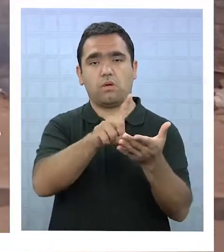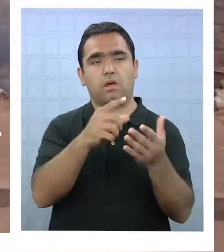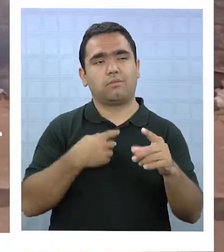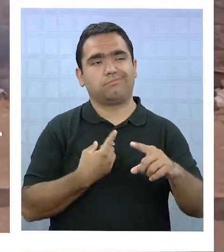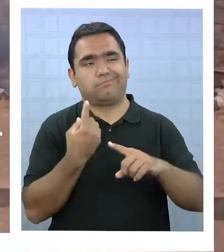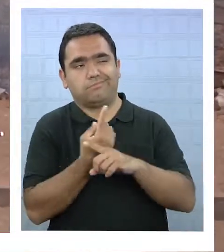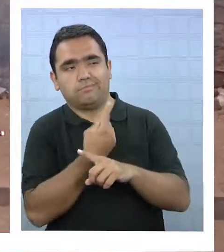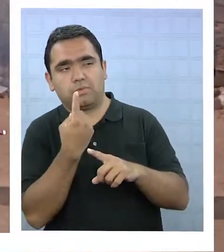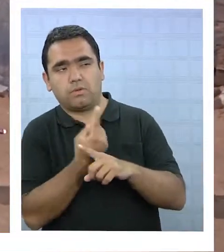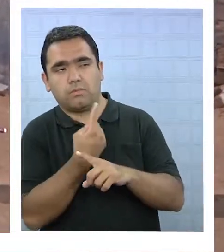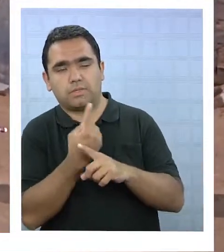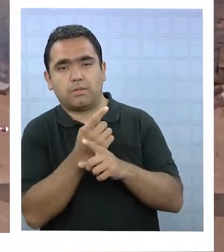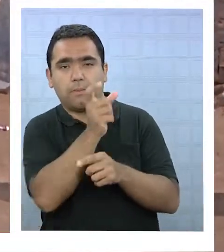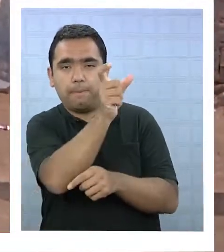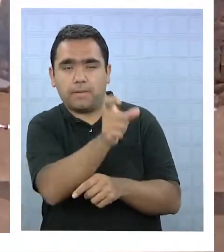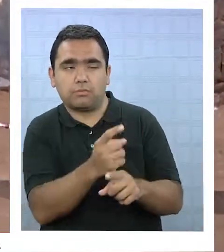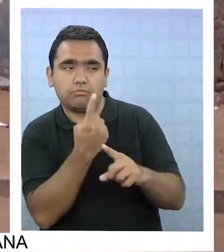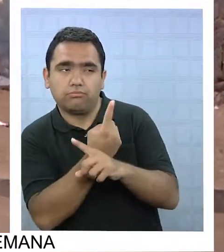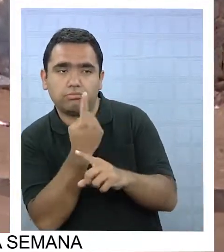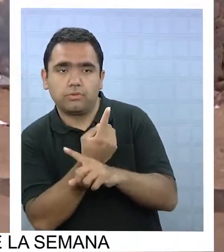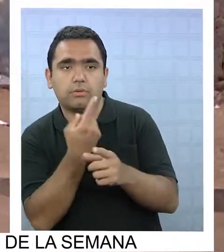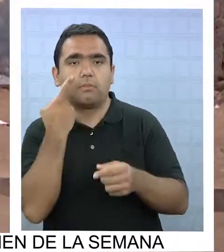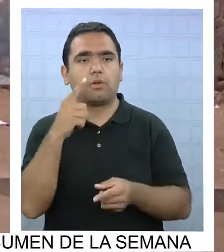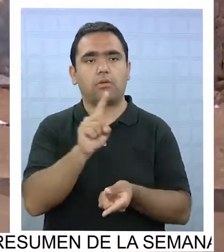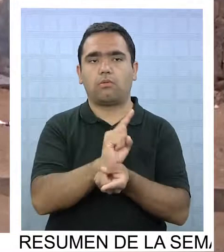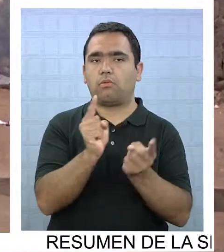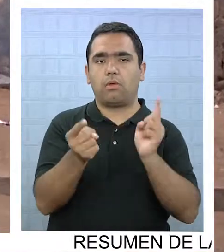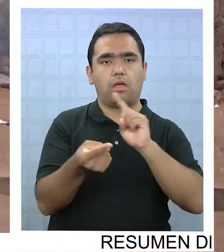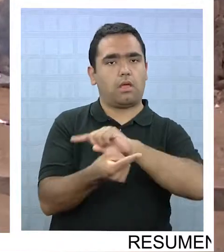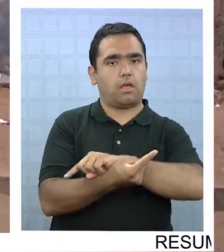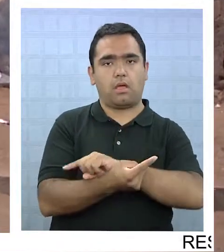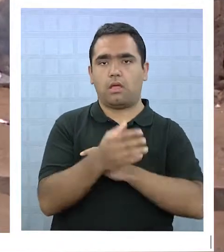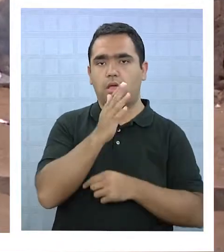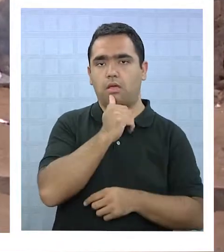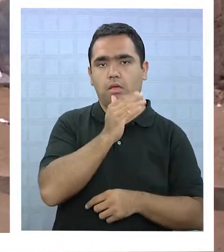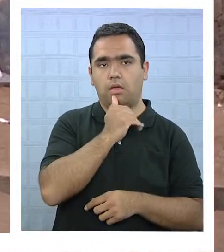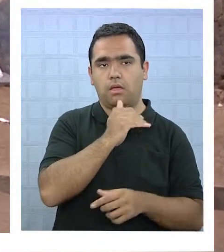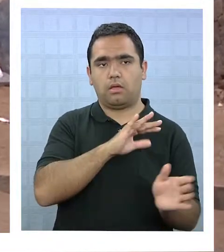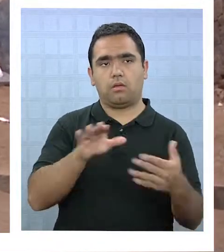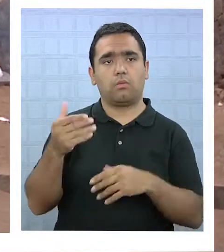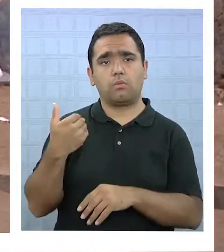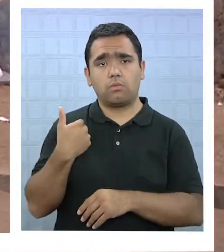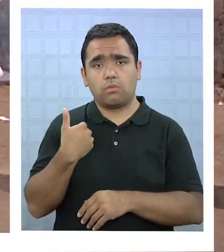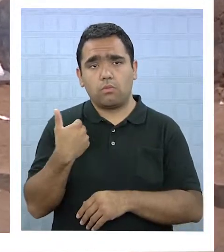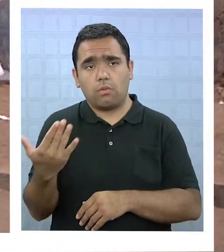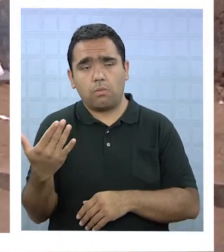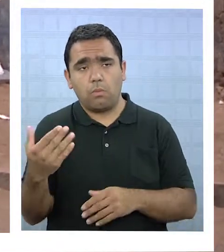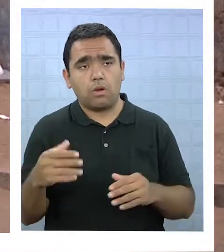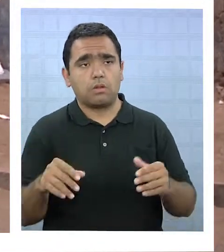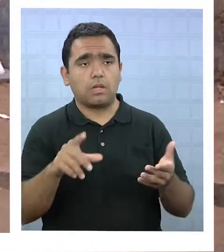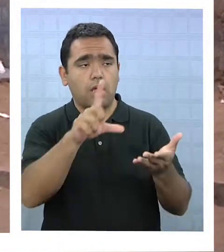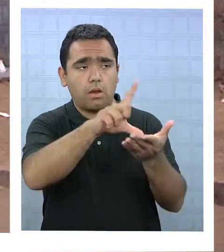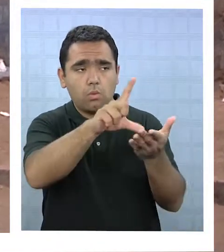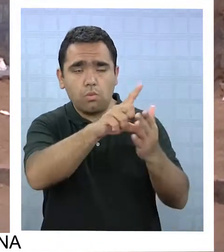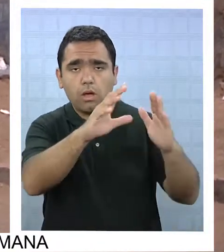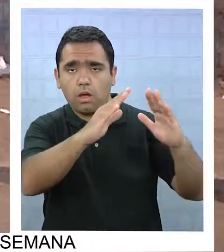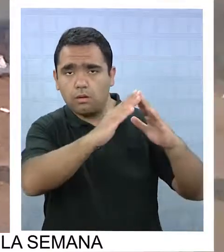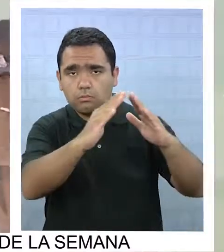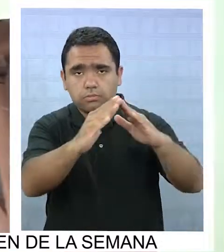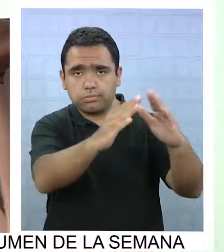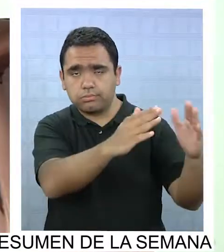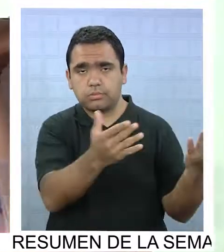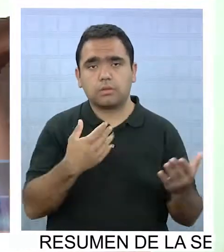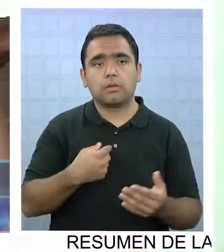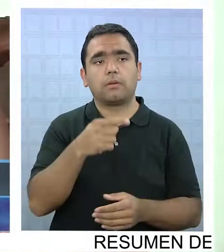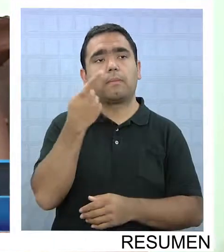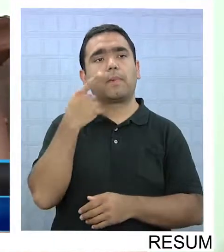lugar sobre estos temas, sin embargo, hasta el momento no hay cambios positivos. No importa que esté el albergue, eso nosotros no estamos en contra